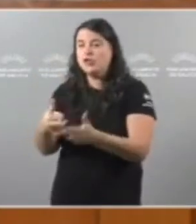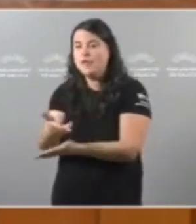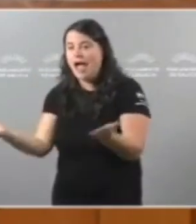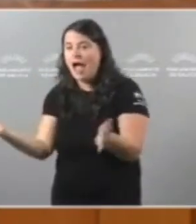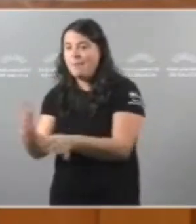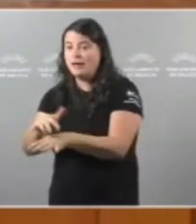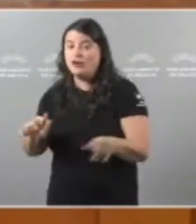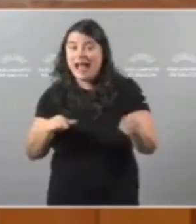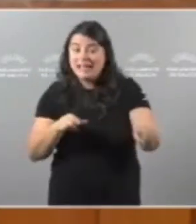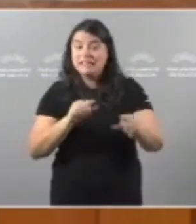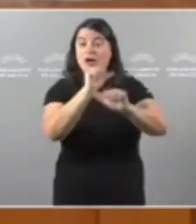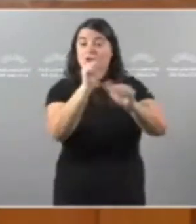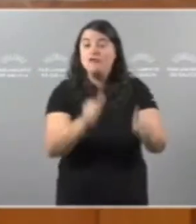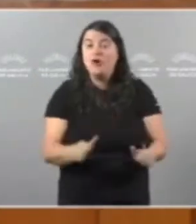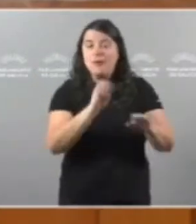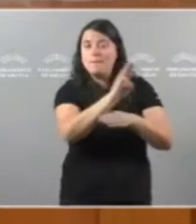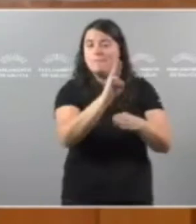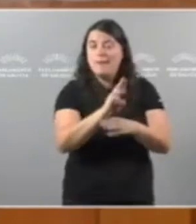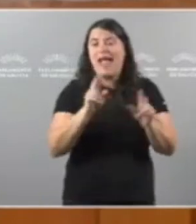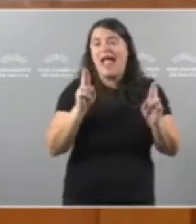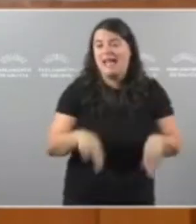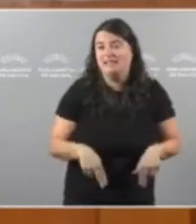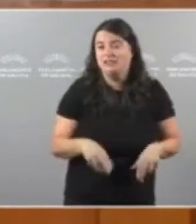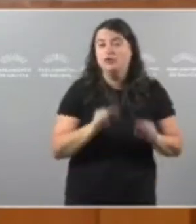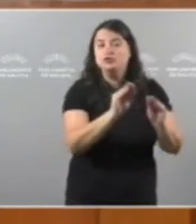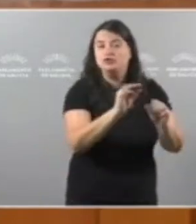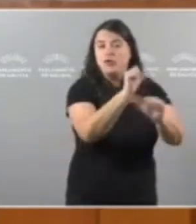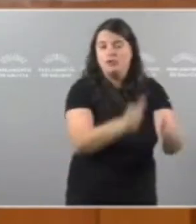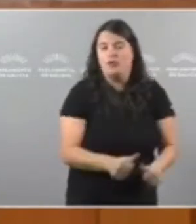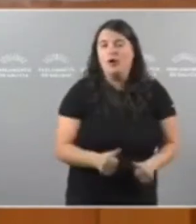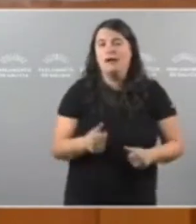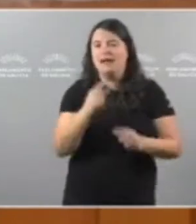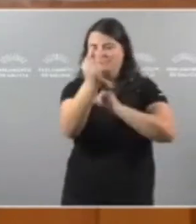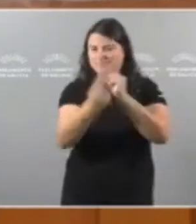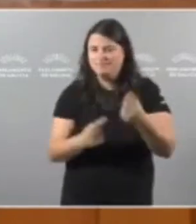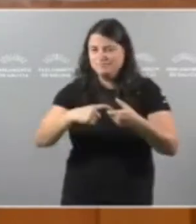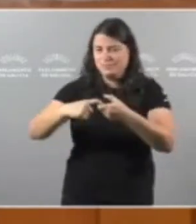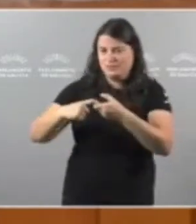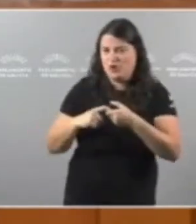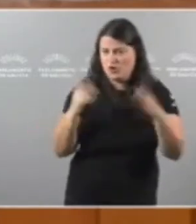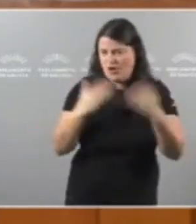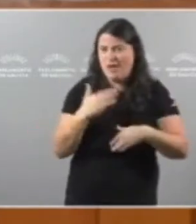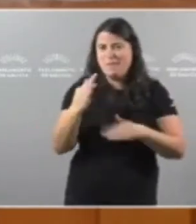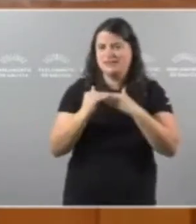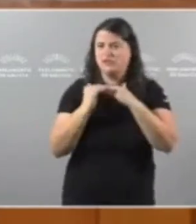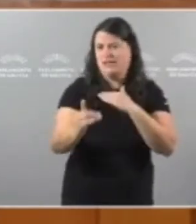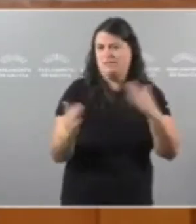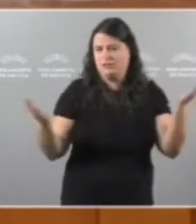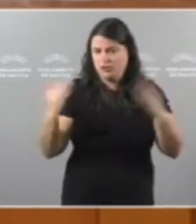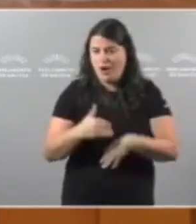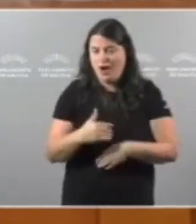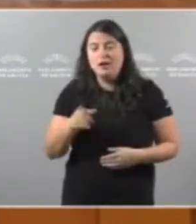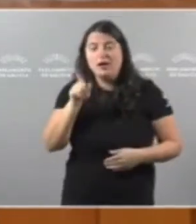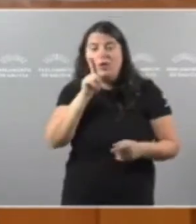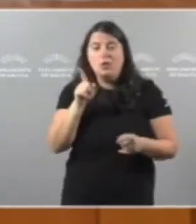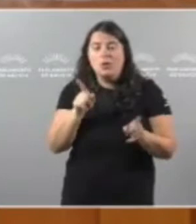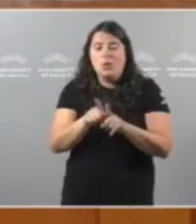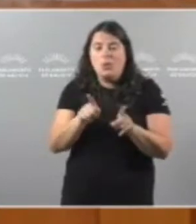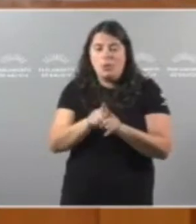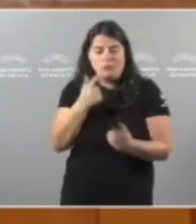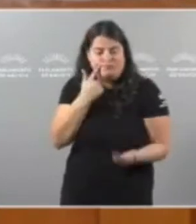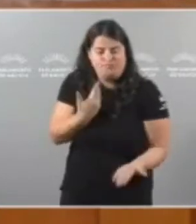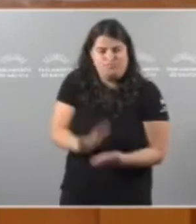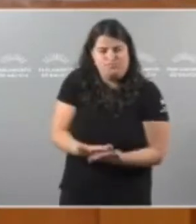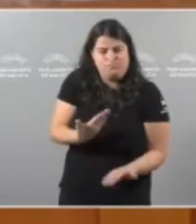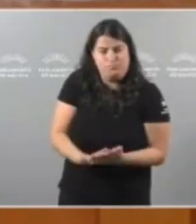o Partido Popular Estes orzamentos insolidarios e insolventes Son a constatación de como e